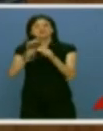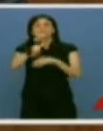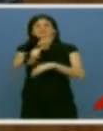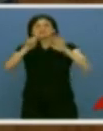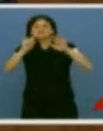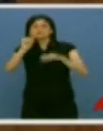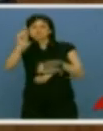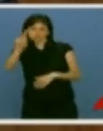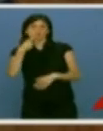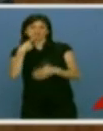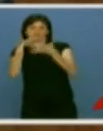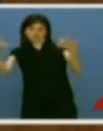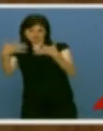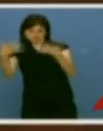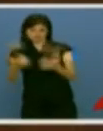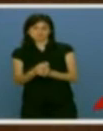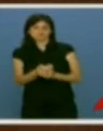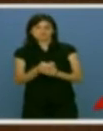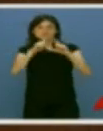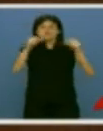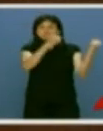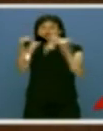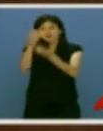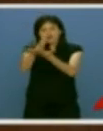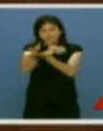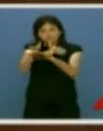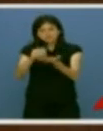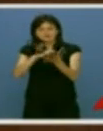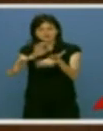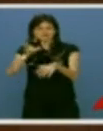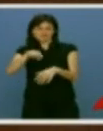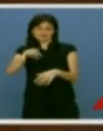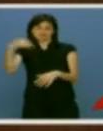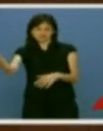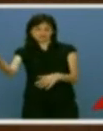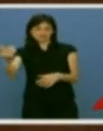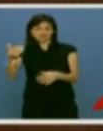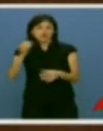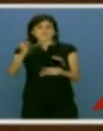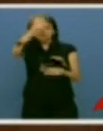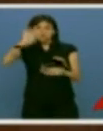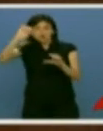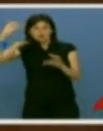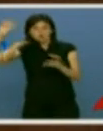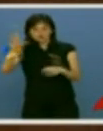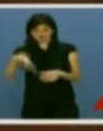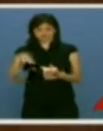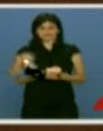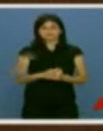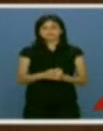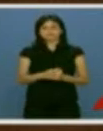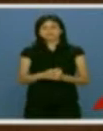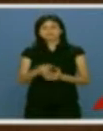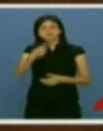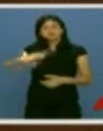.1. Las instituciones autonómicas de Castilla y León también son Estado y las del resto de comunidades autónomas. Nosotros